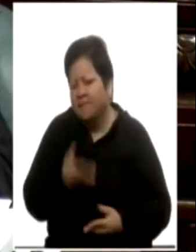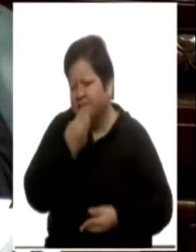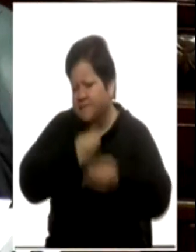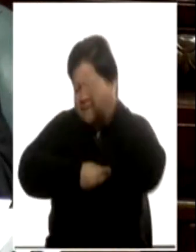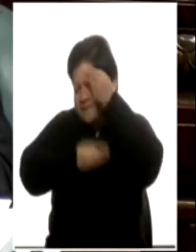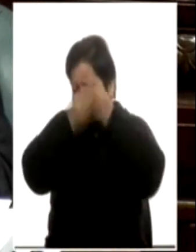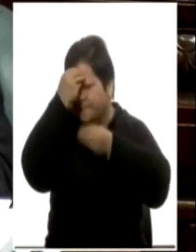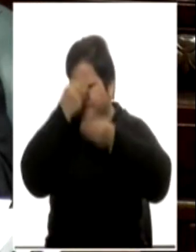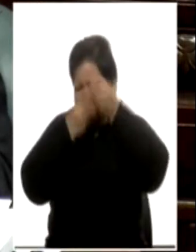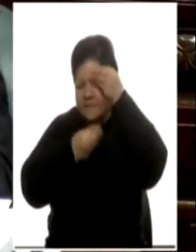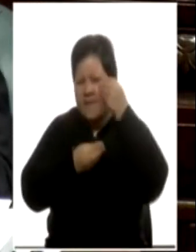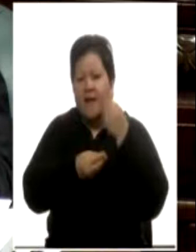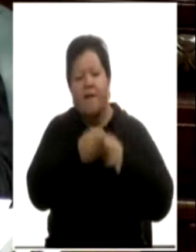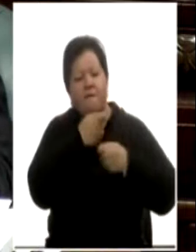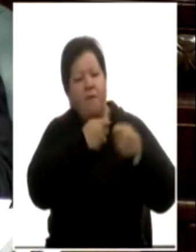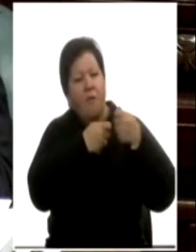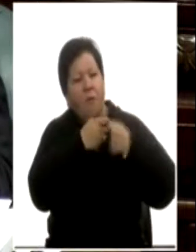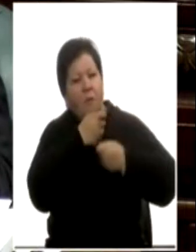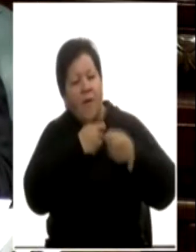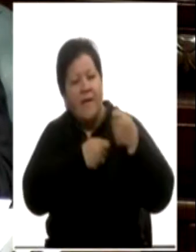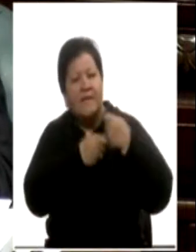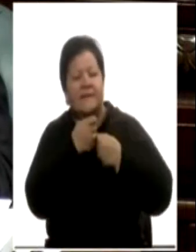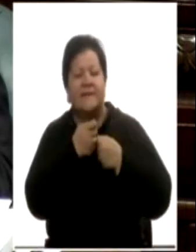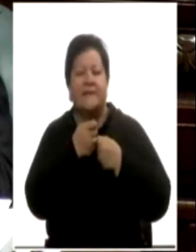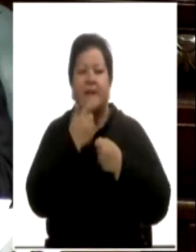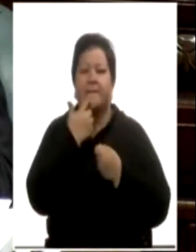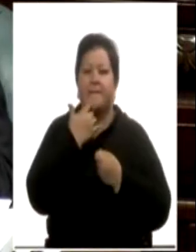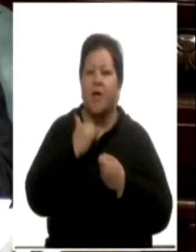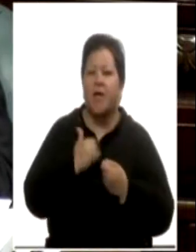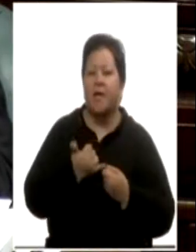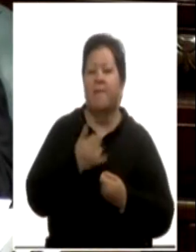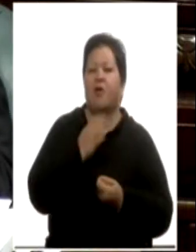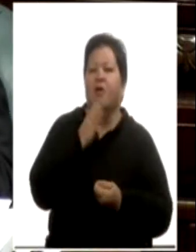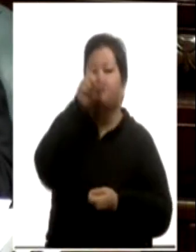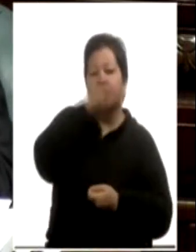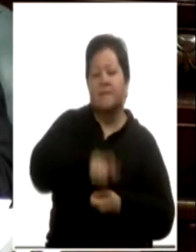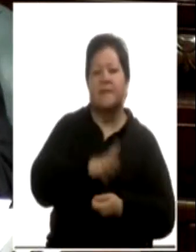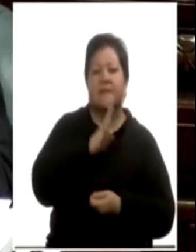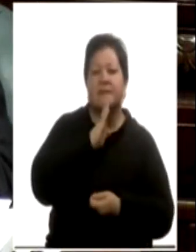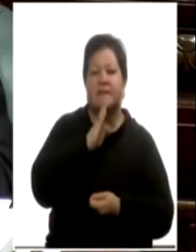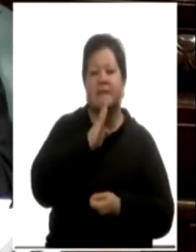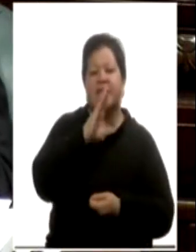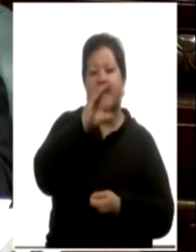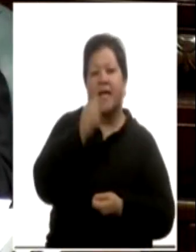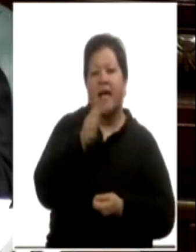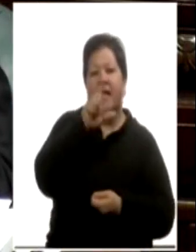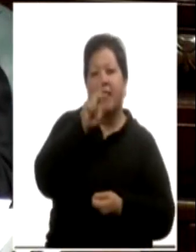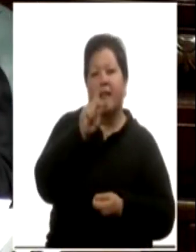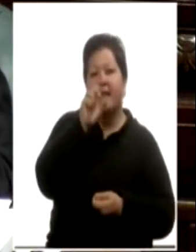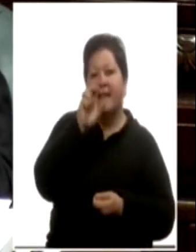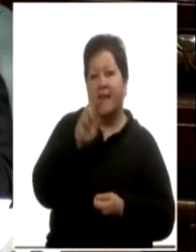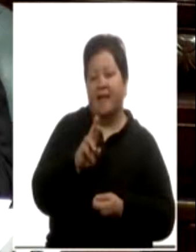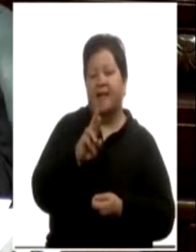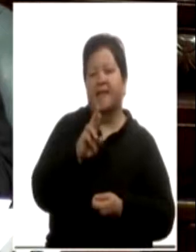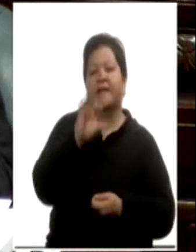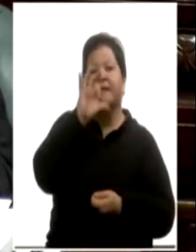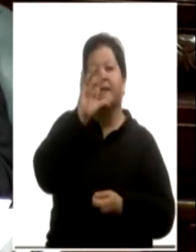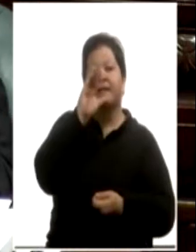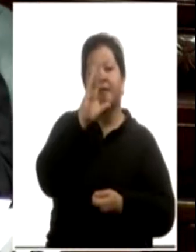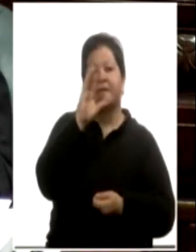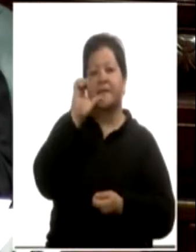influencias de grandes maestros del abstracto, como el norteamericano Alexander Calder y el británico Henry Spencer Moore.